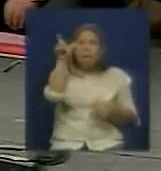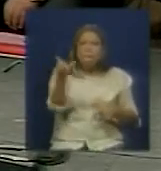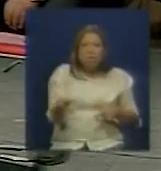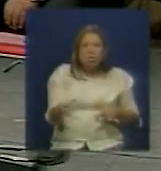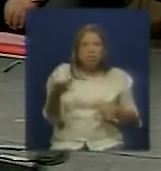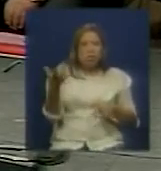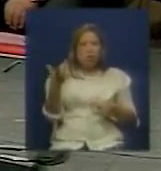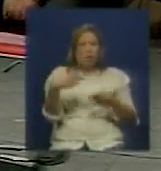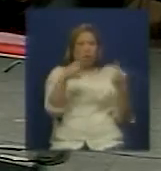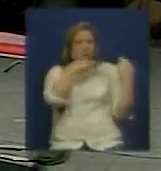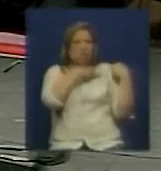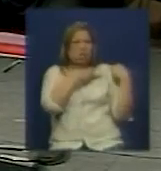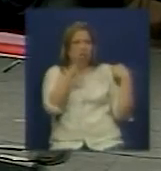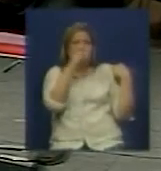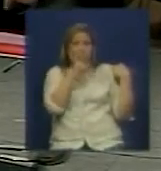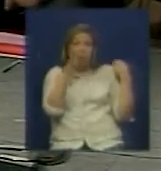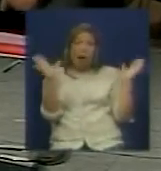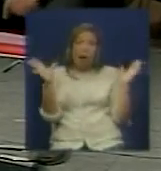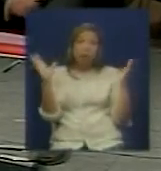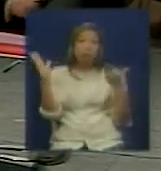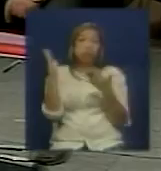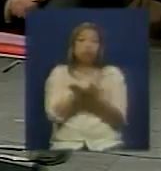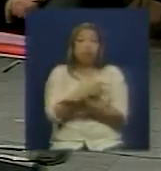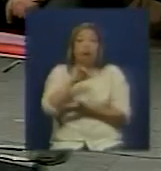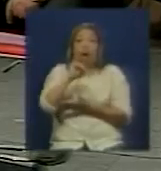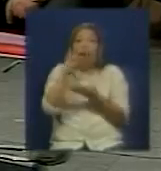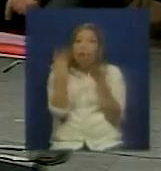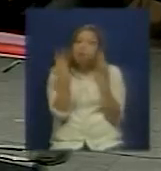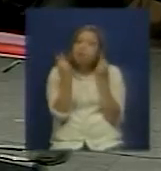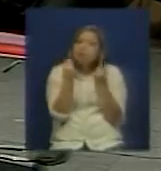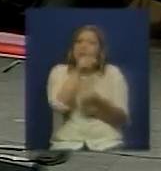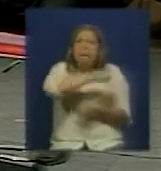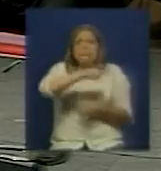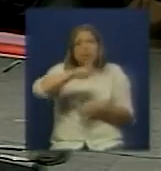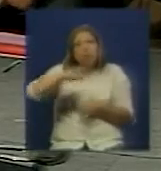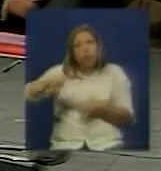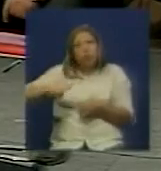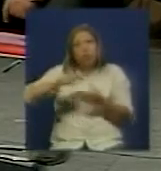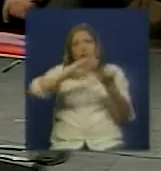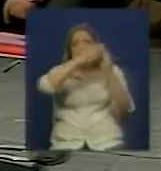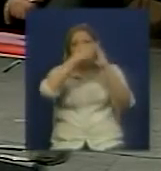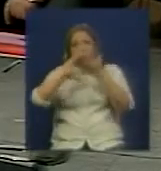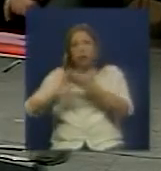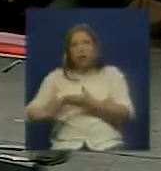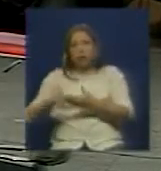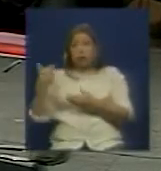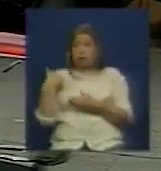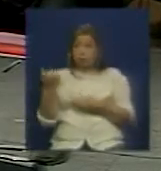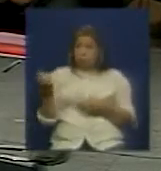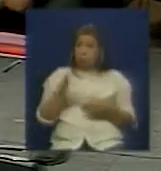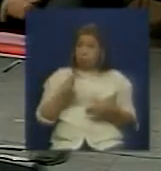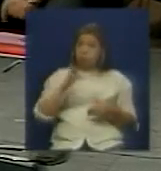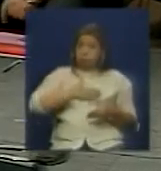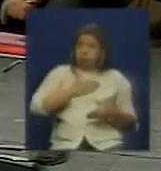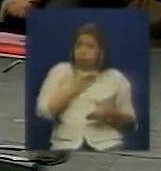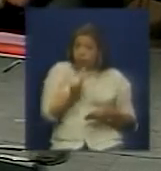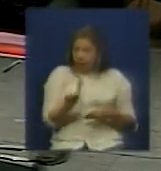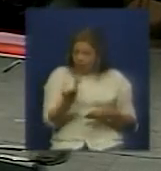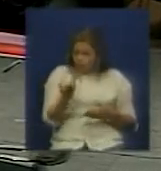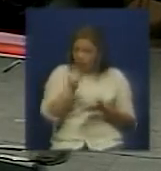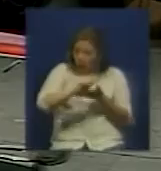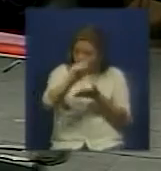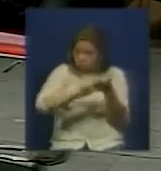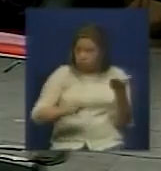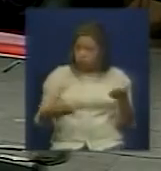para la dirección mire aquí tiene bastante gente en nuestros barrios anóteme allí Gustavo Rodríguez vamos a darle la oportunidad